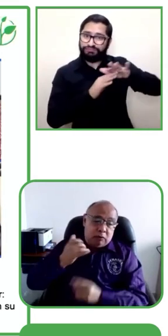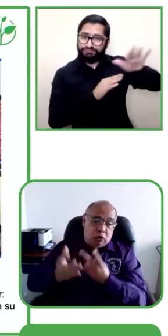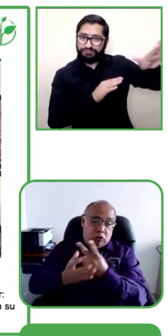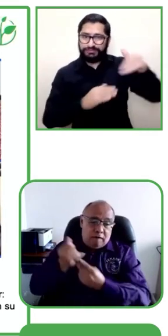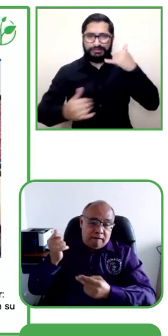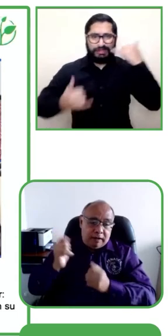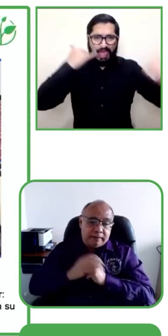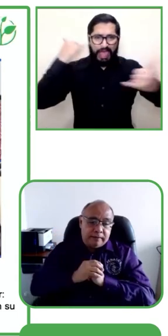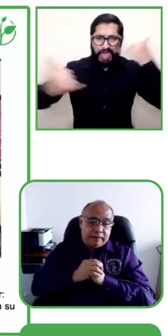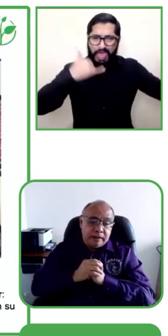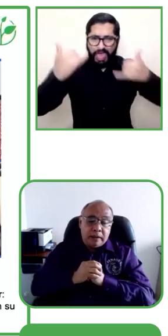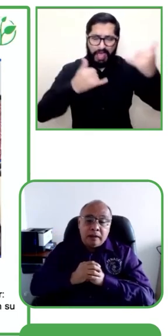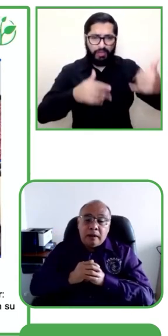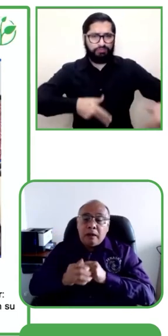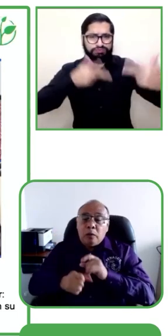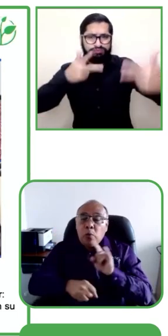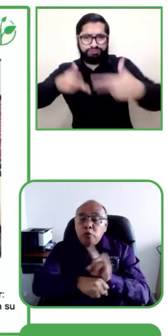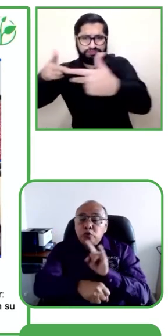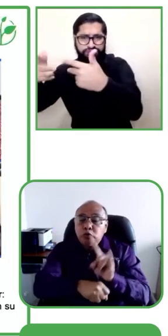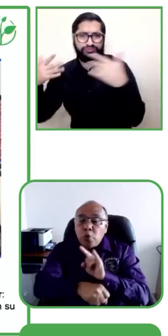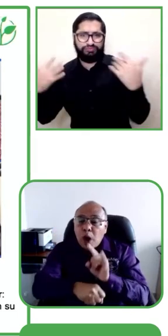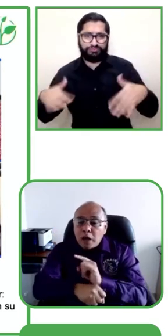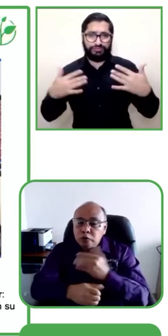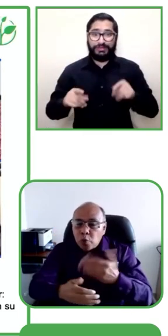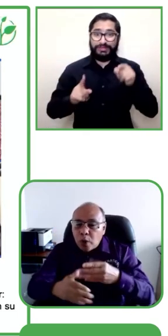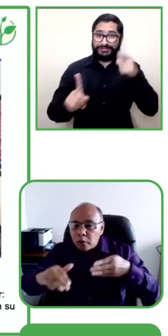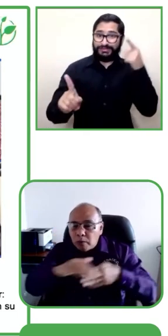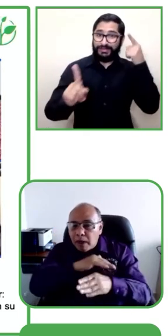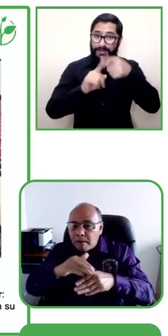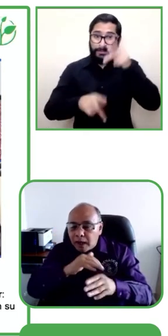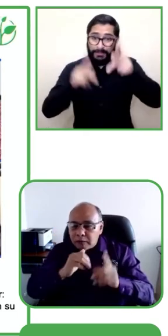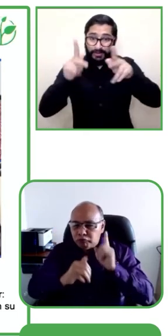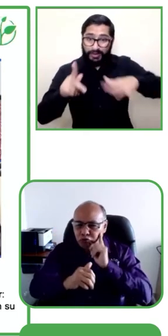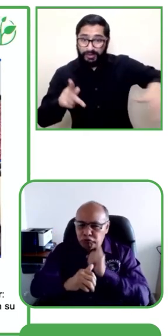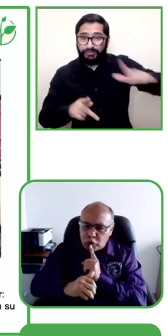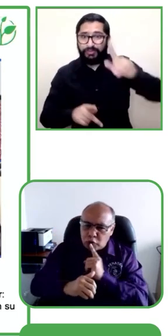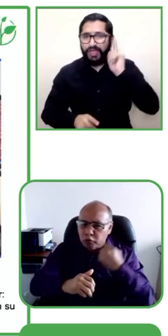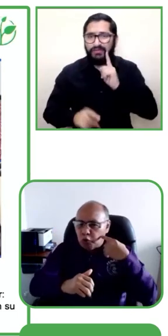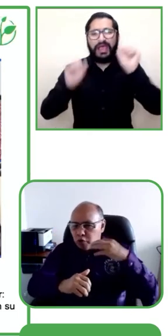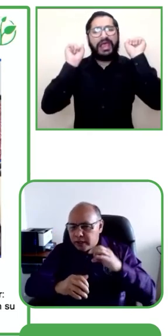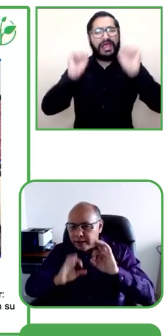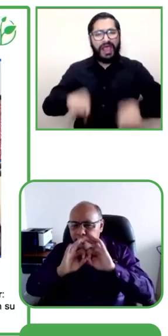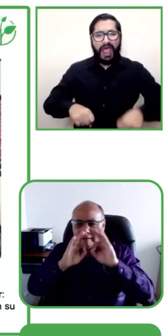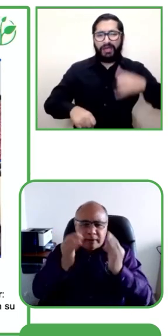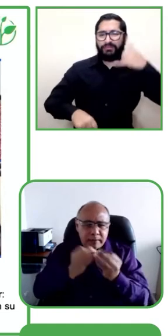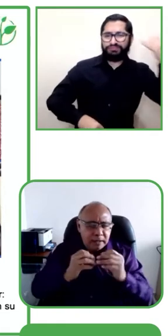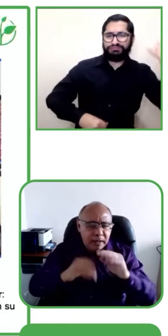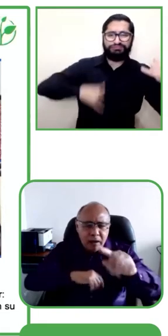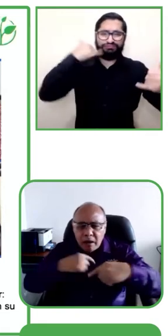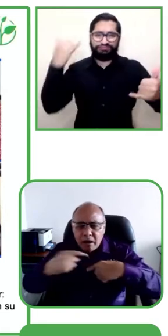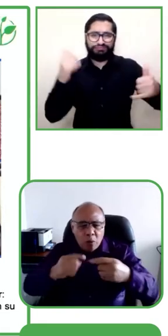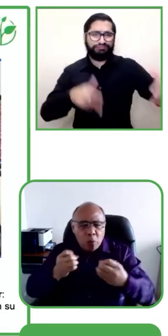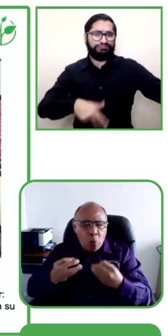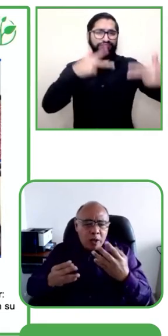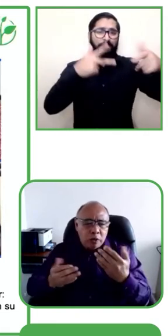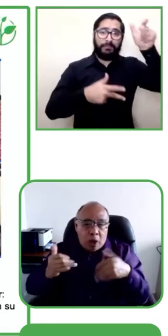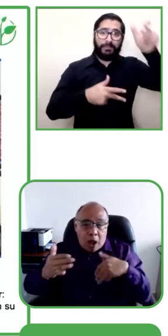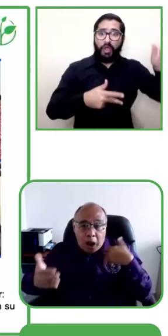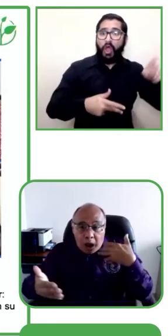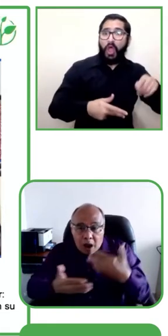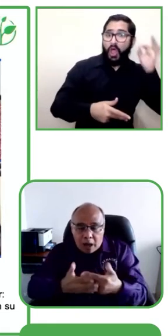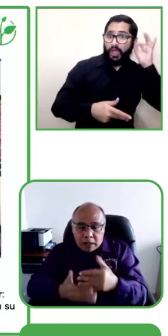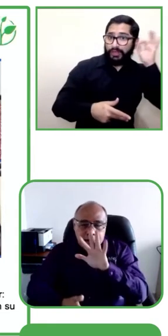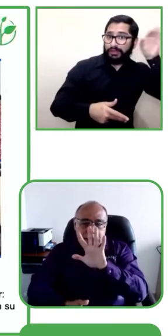decir que las personas sordas pueden llamar a un oyente o un oyente puede llamar a una persona sorda usando también el servicio de